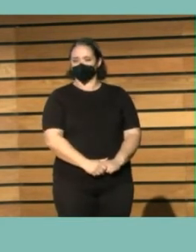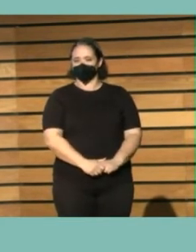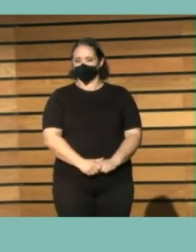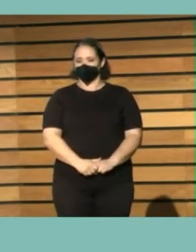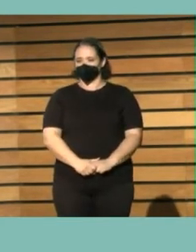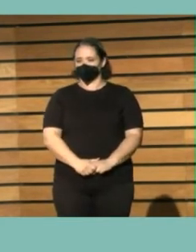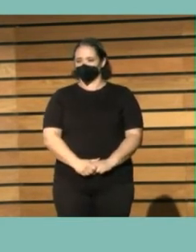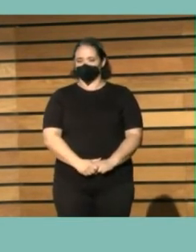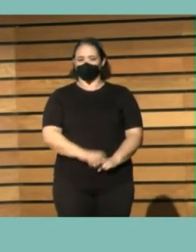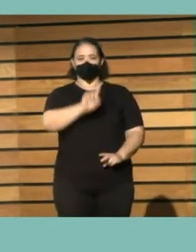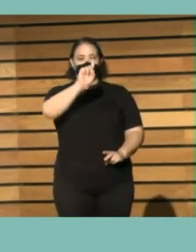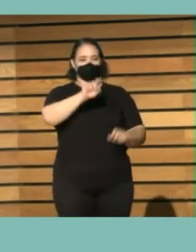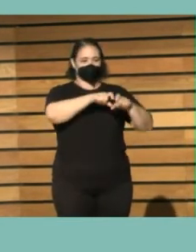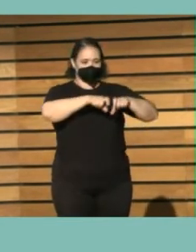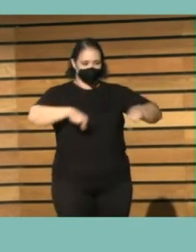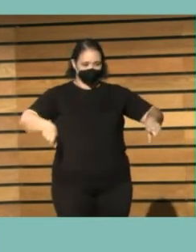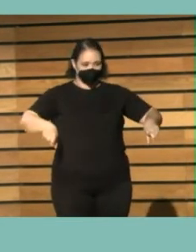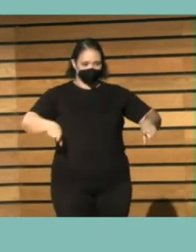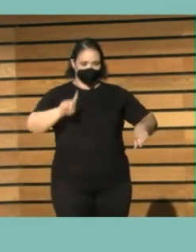primera fila